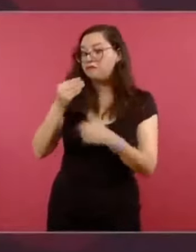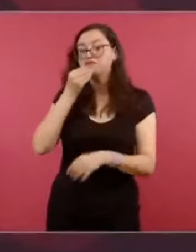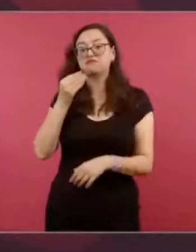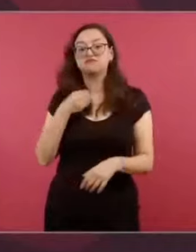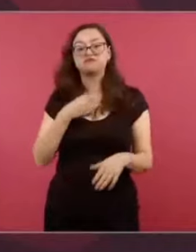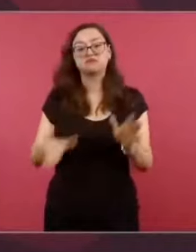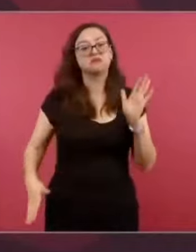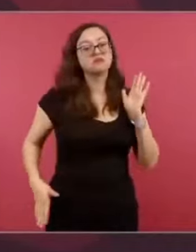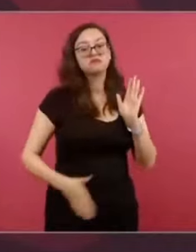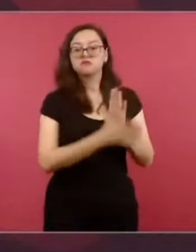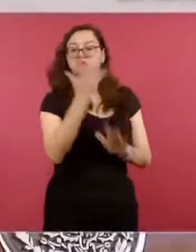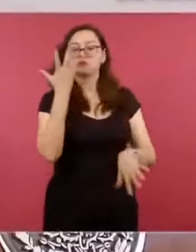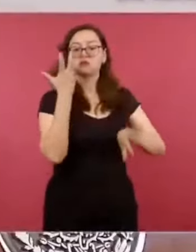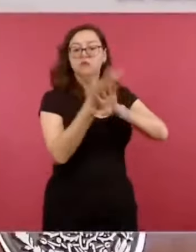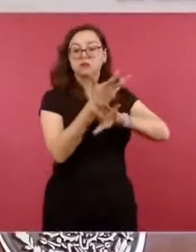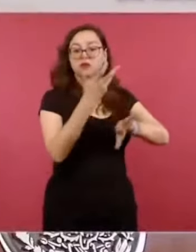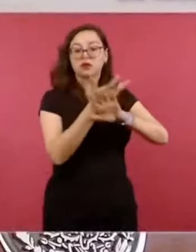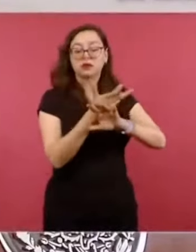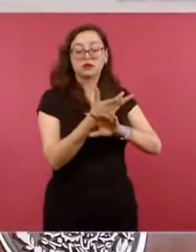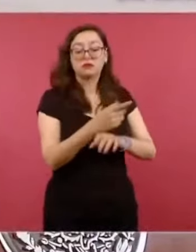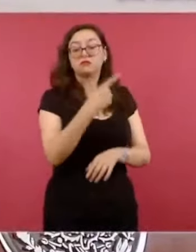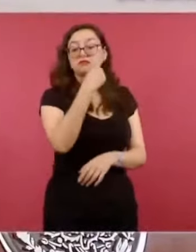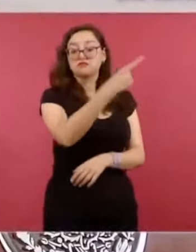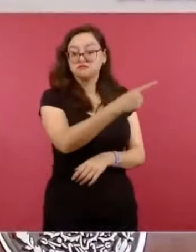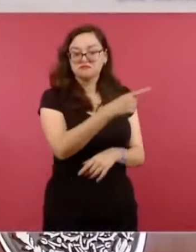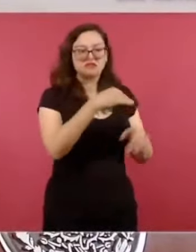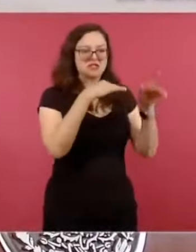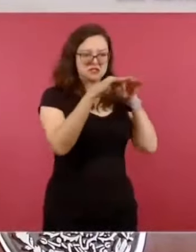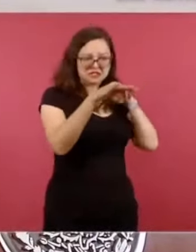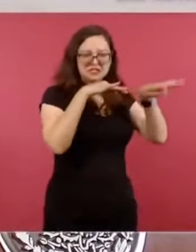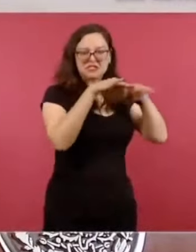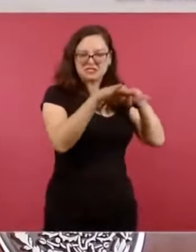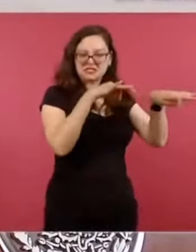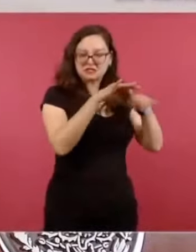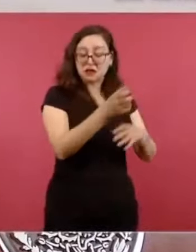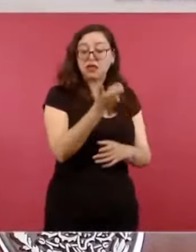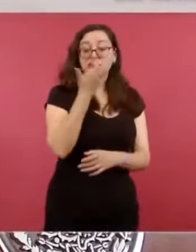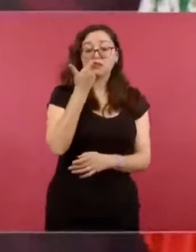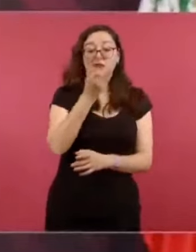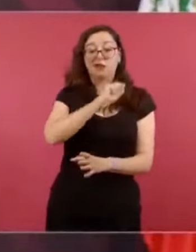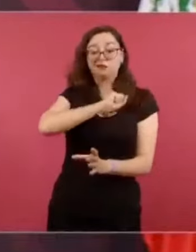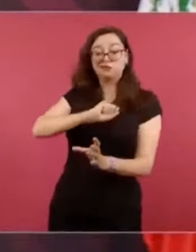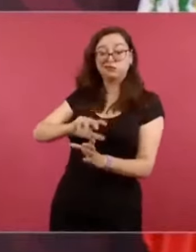mandando 63 mil millones de dólares